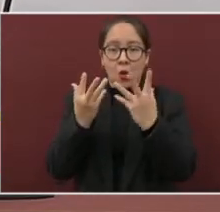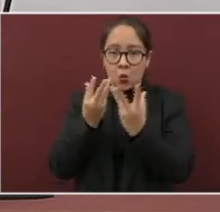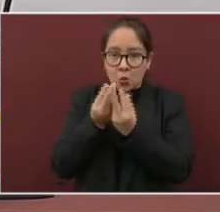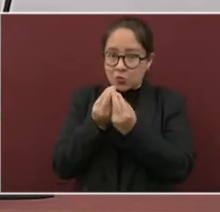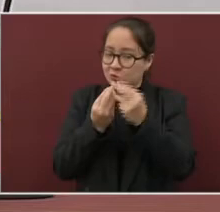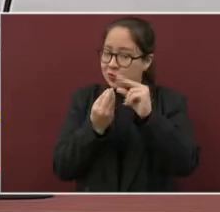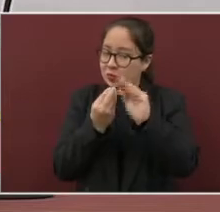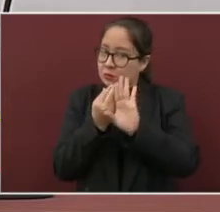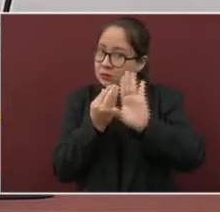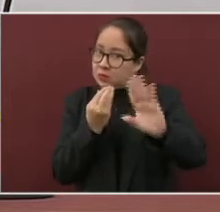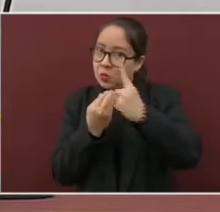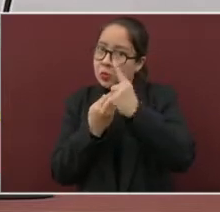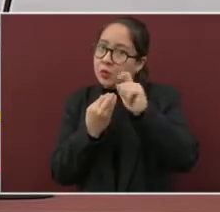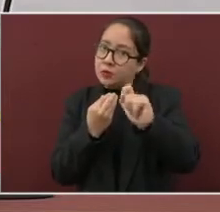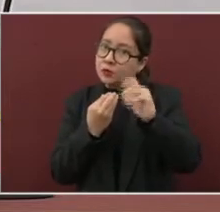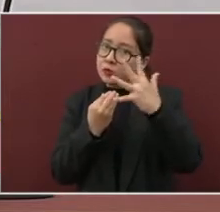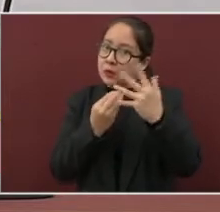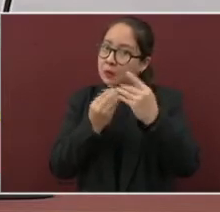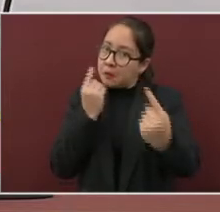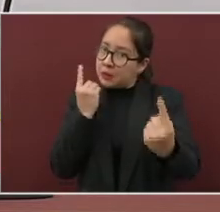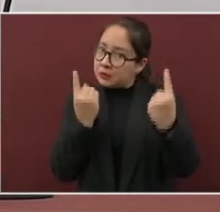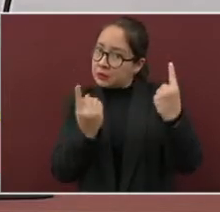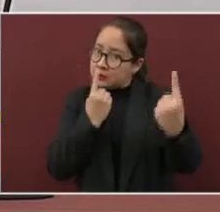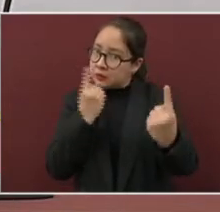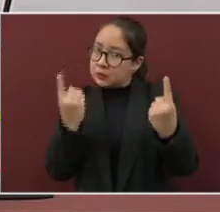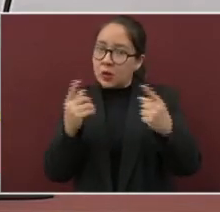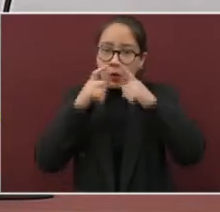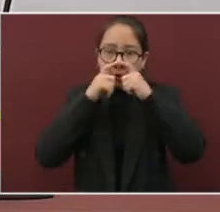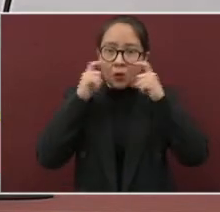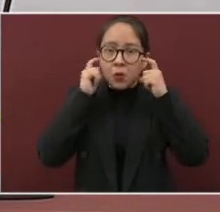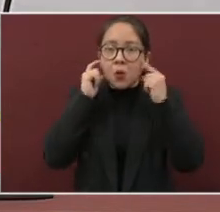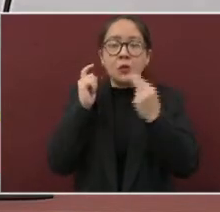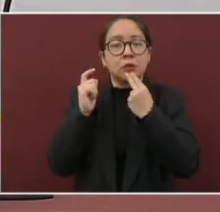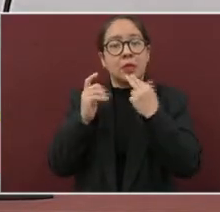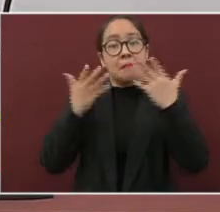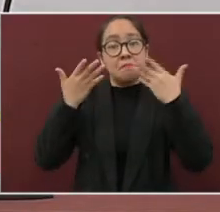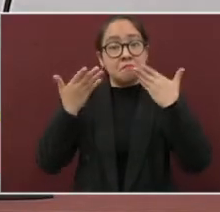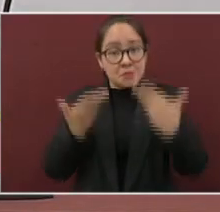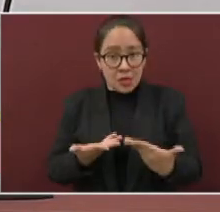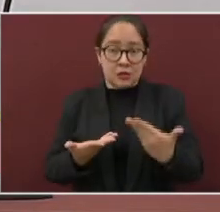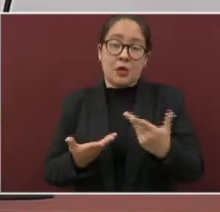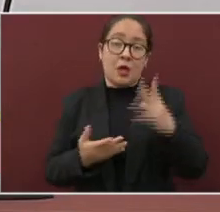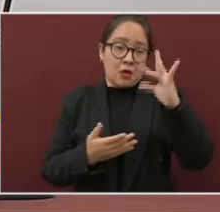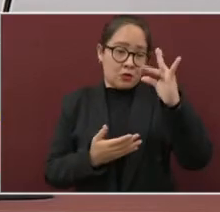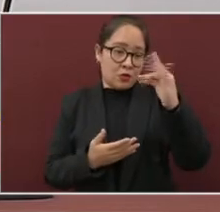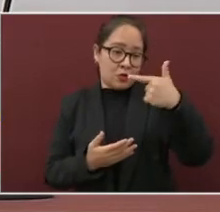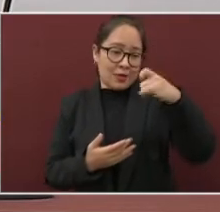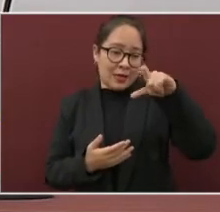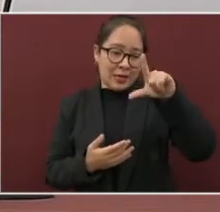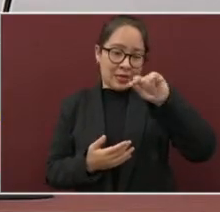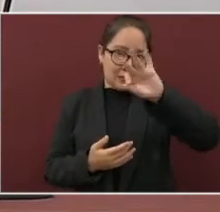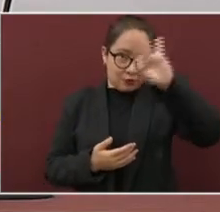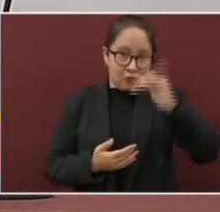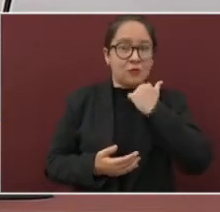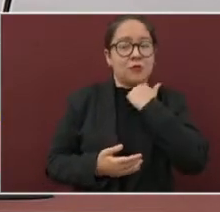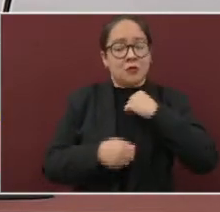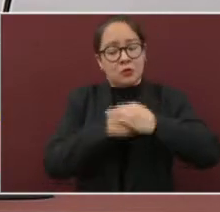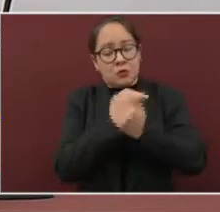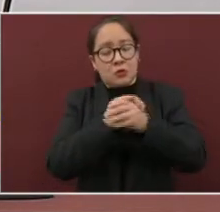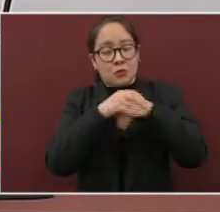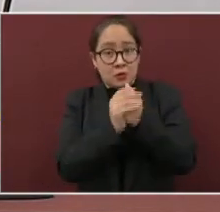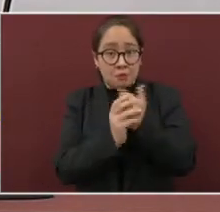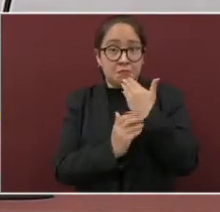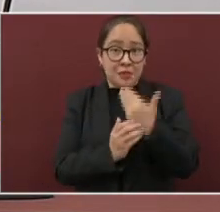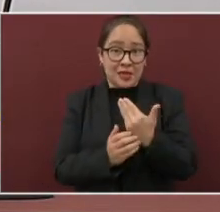estricto y correcto del cubrebocas, del gel antibacterial y, por supuesto, que